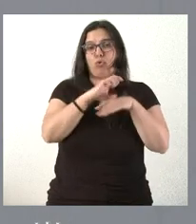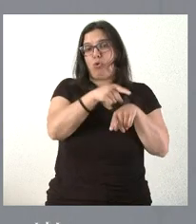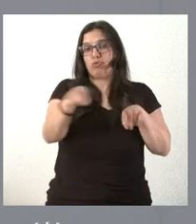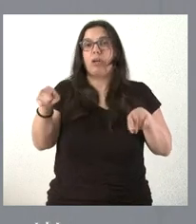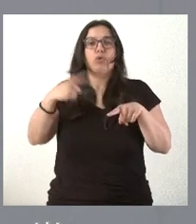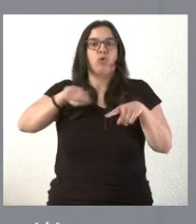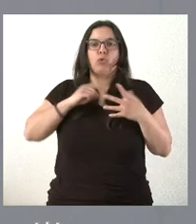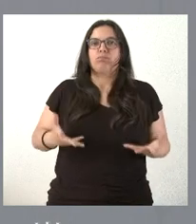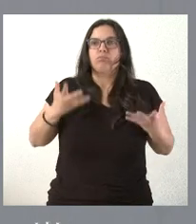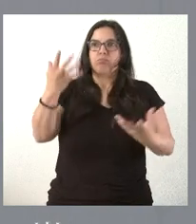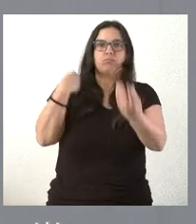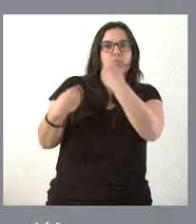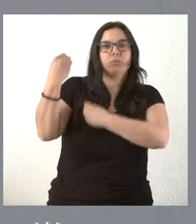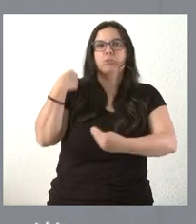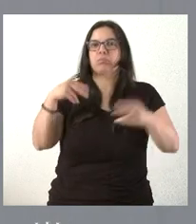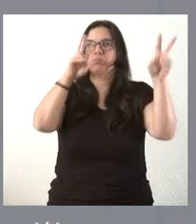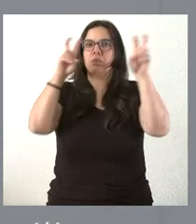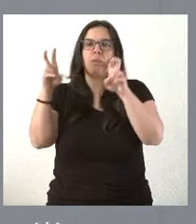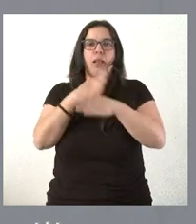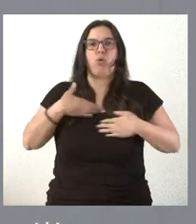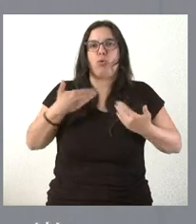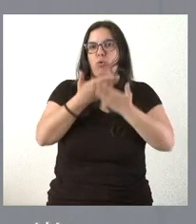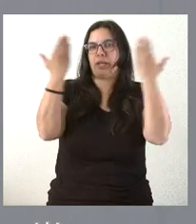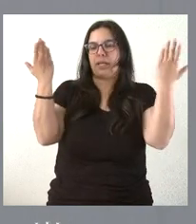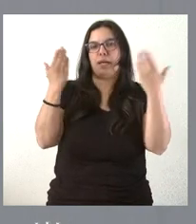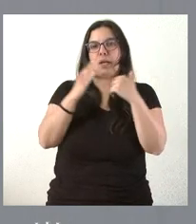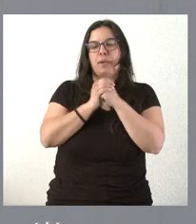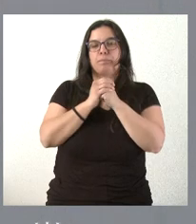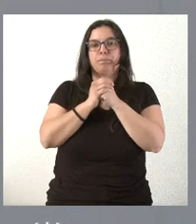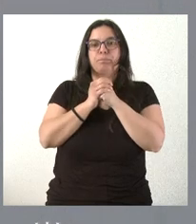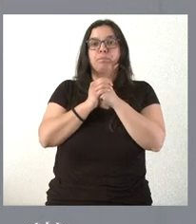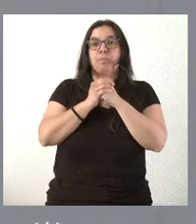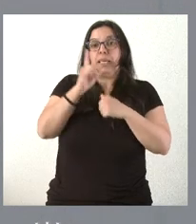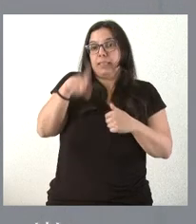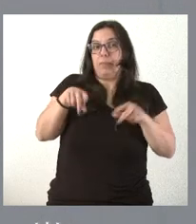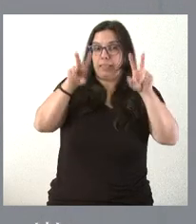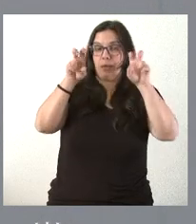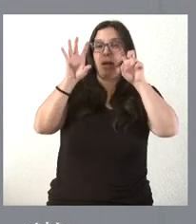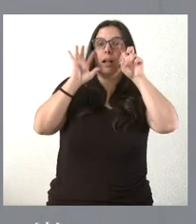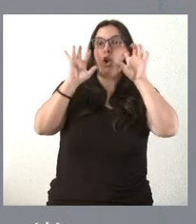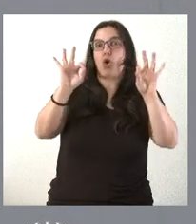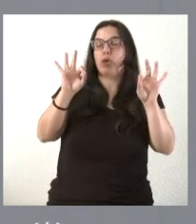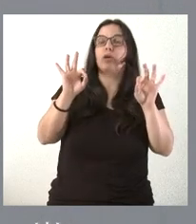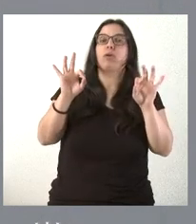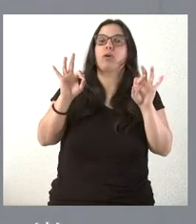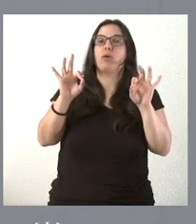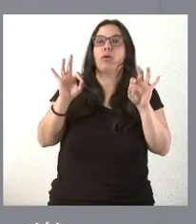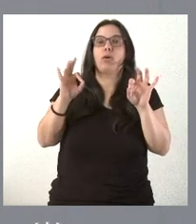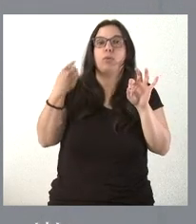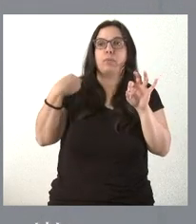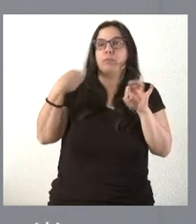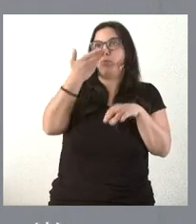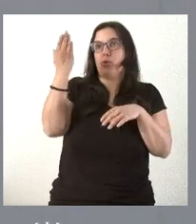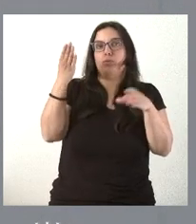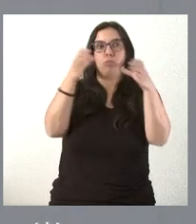disposición de cuántos asuntos se quieran plantear en ese pleno, incluido, lógicamente, las interpelaciones que pueden versar de